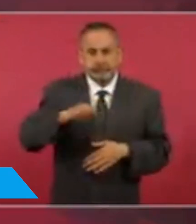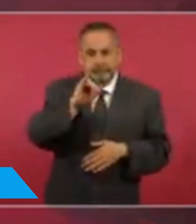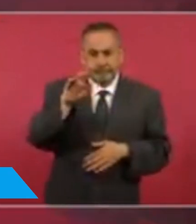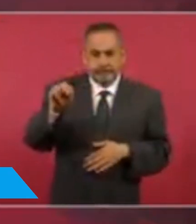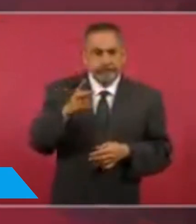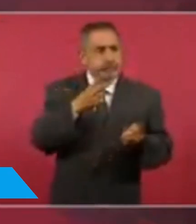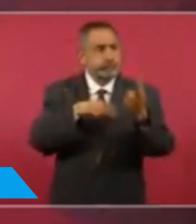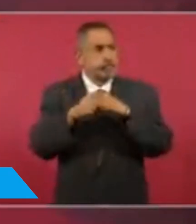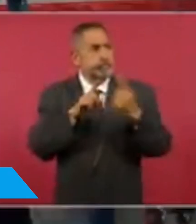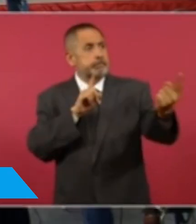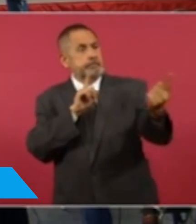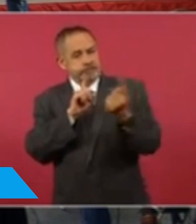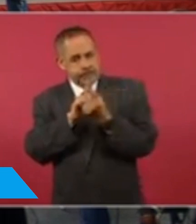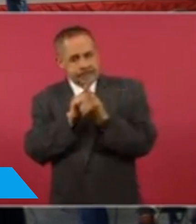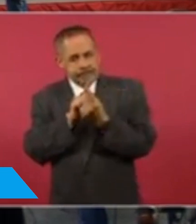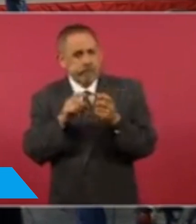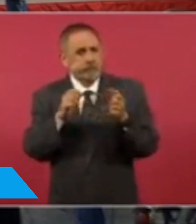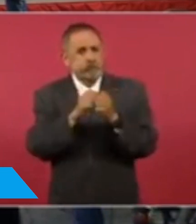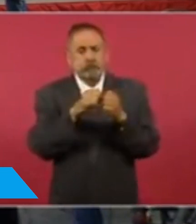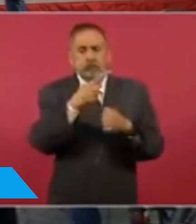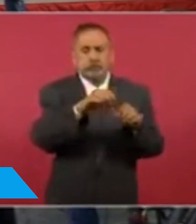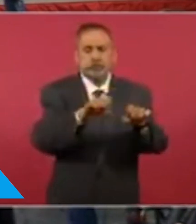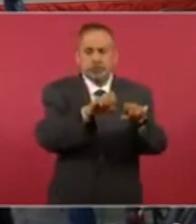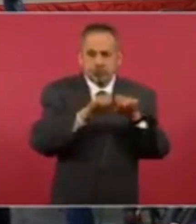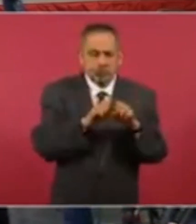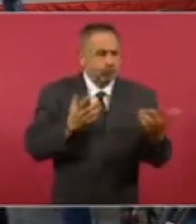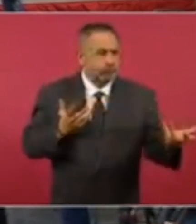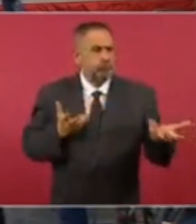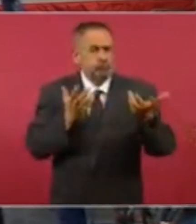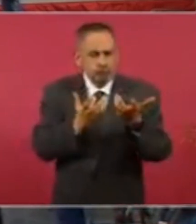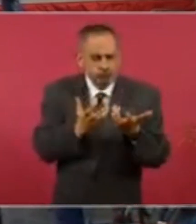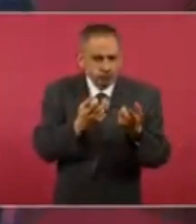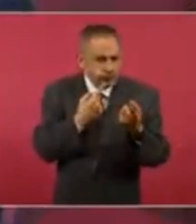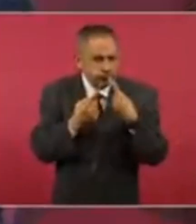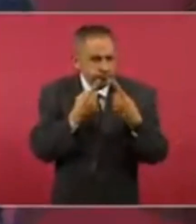y su equipo para ese propósito.